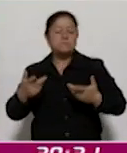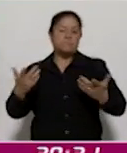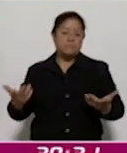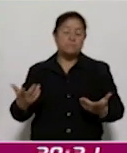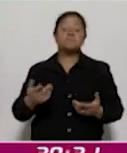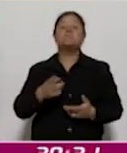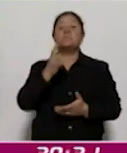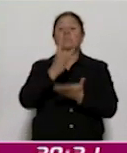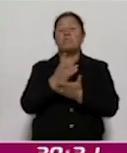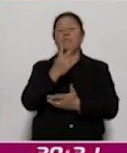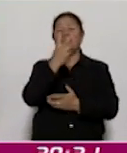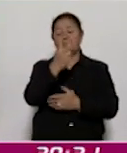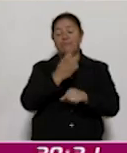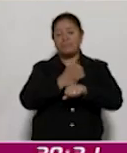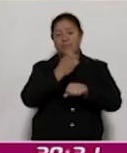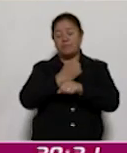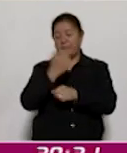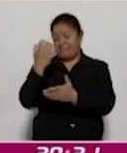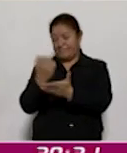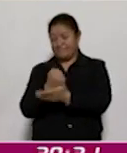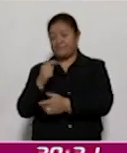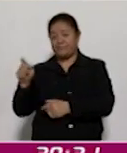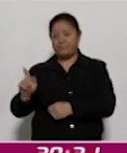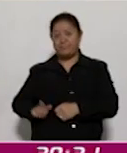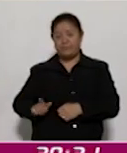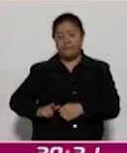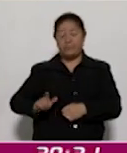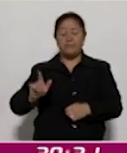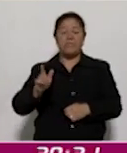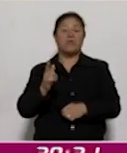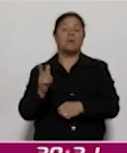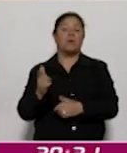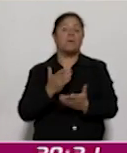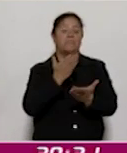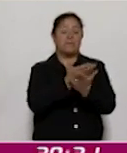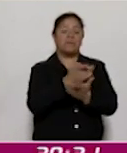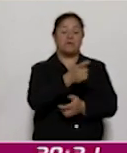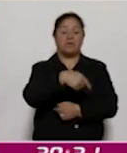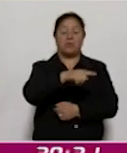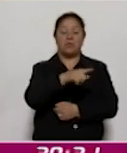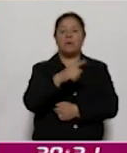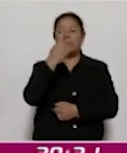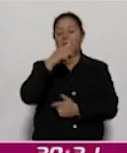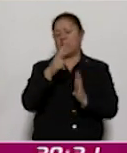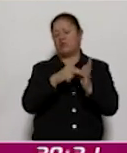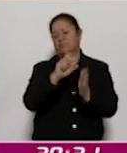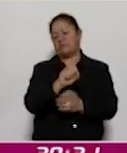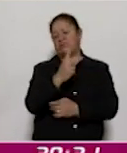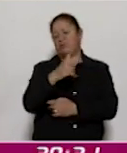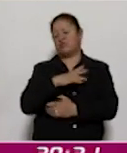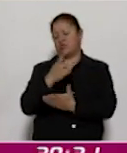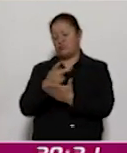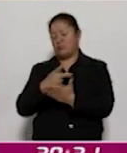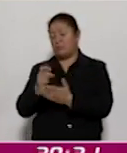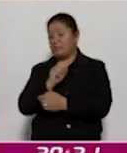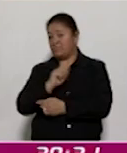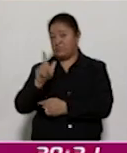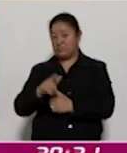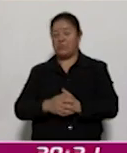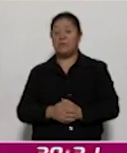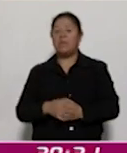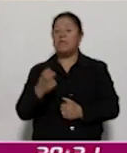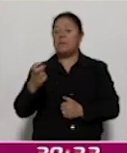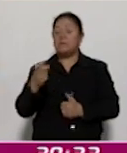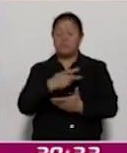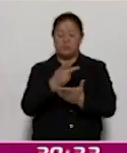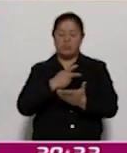una gestión exitosa, Tlaxcala uno de ellos, para que en 2022 pusiéramos en marcha un programa especial. Este programa especial tiene